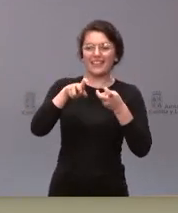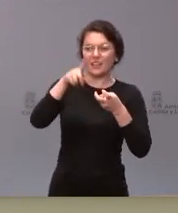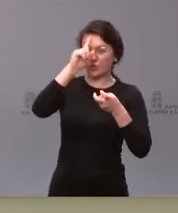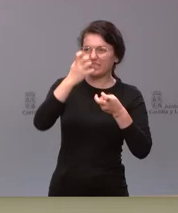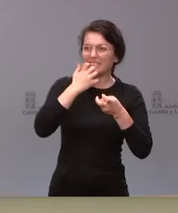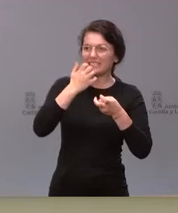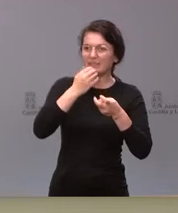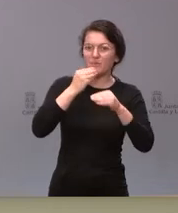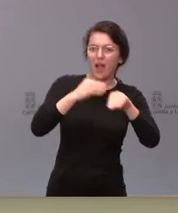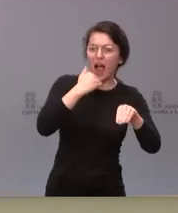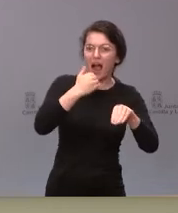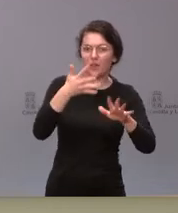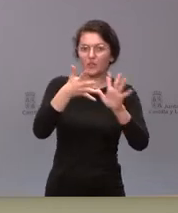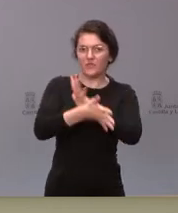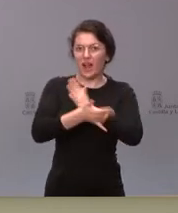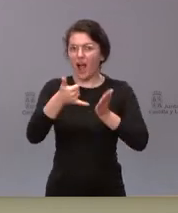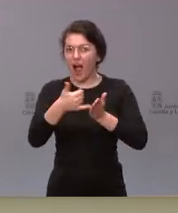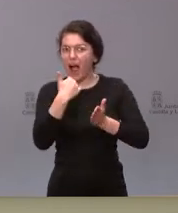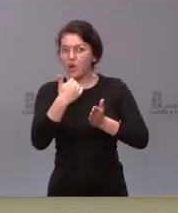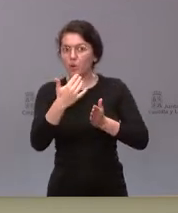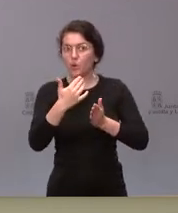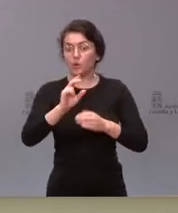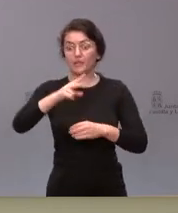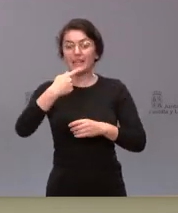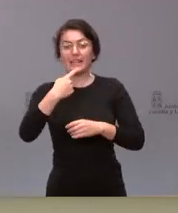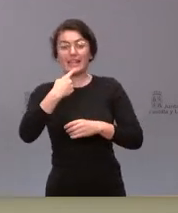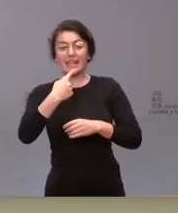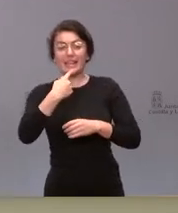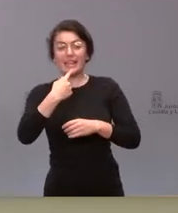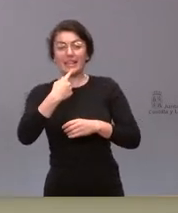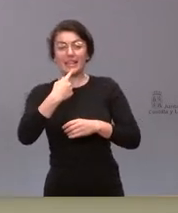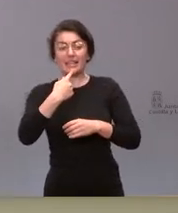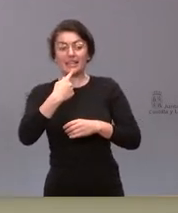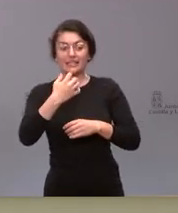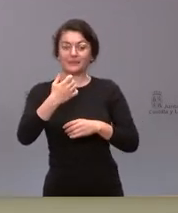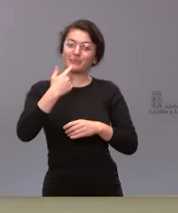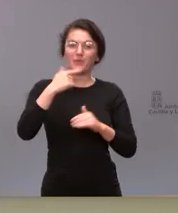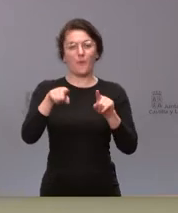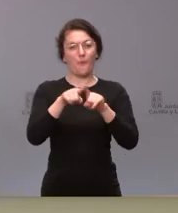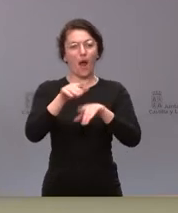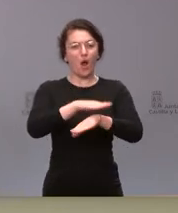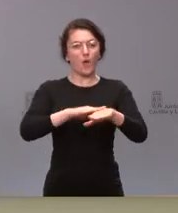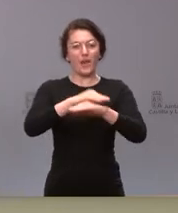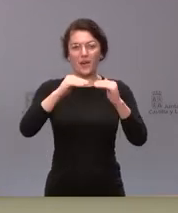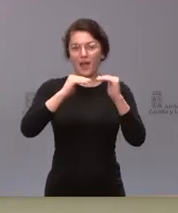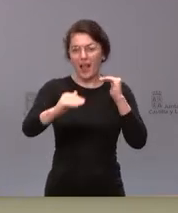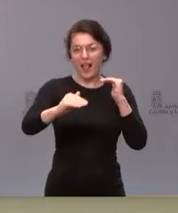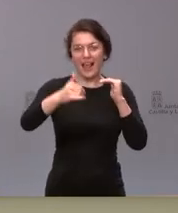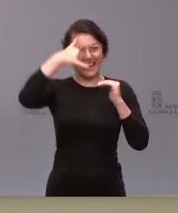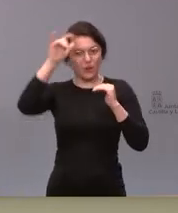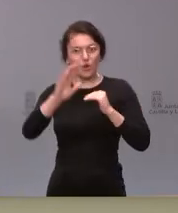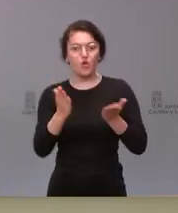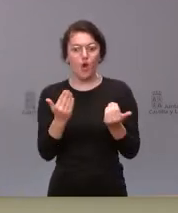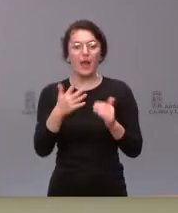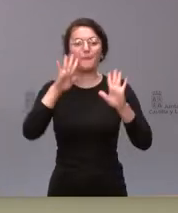lugar usted dice que la estabilidad del gobierno no está en riesgo pero les está gustando la imagen que se da